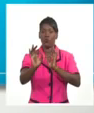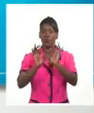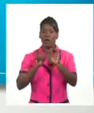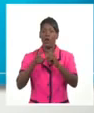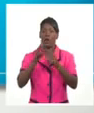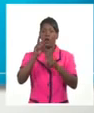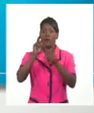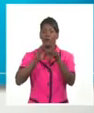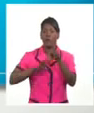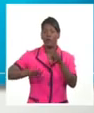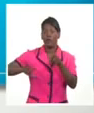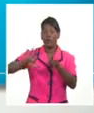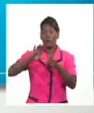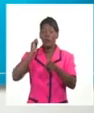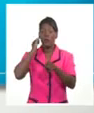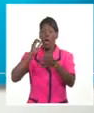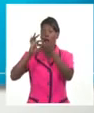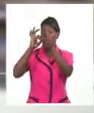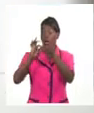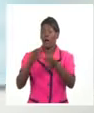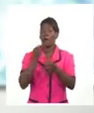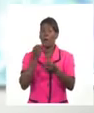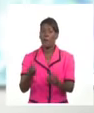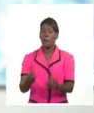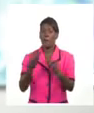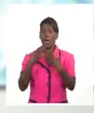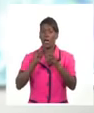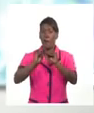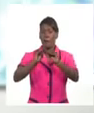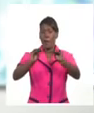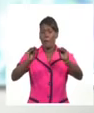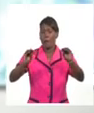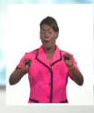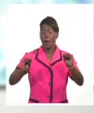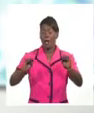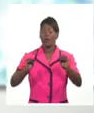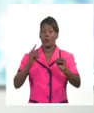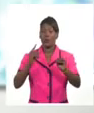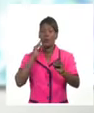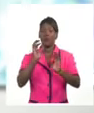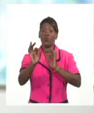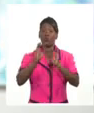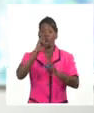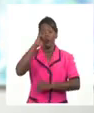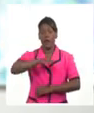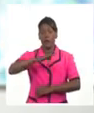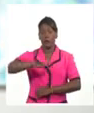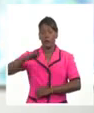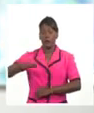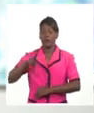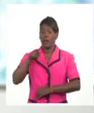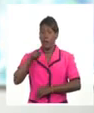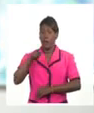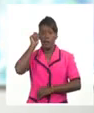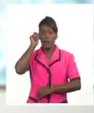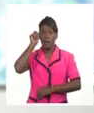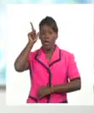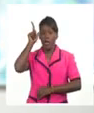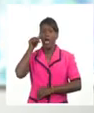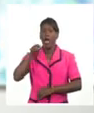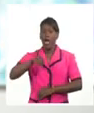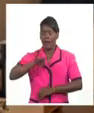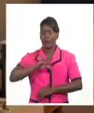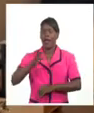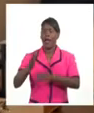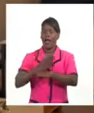un elemento importante para fortalecer el sistema inmunitario de los niños de manera natural esta idea también se encuentra